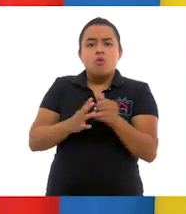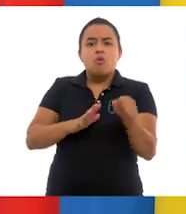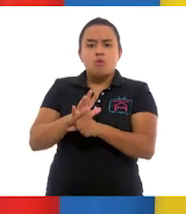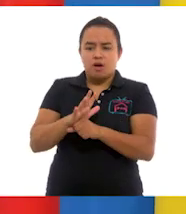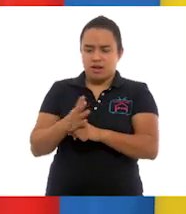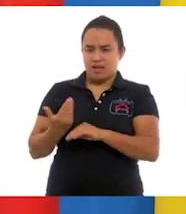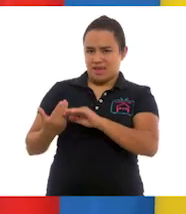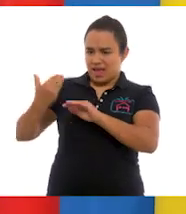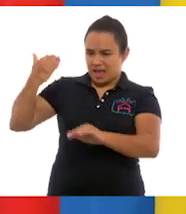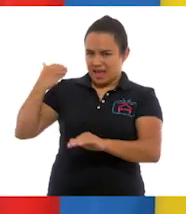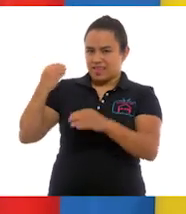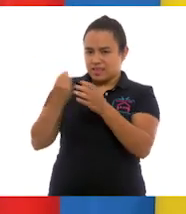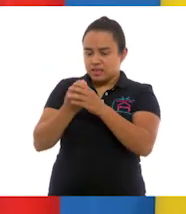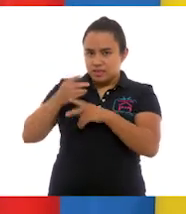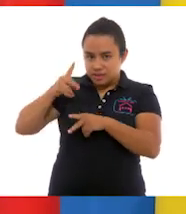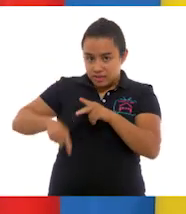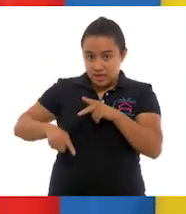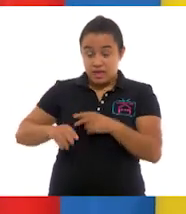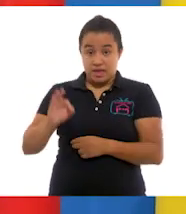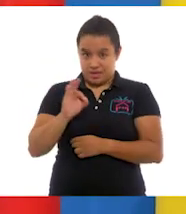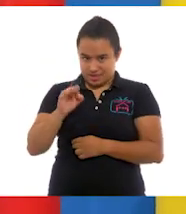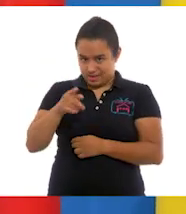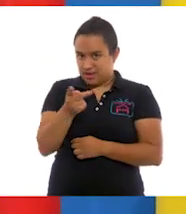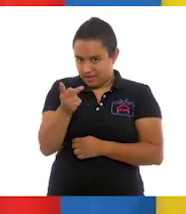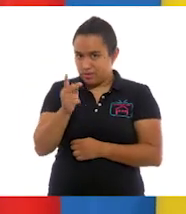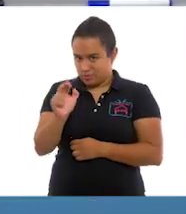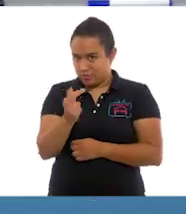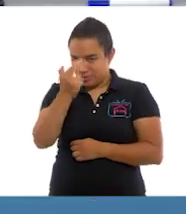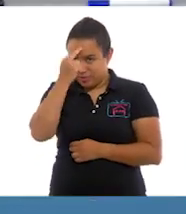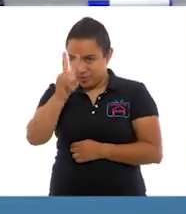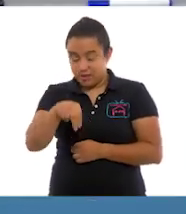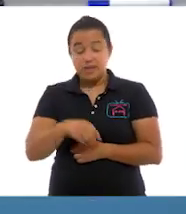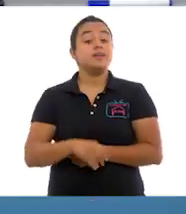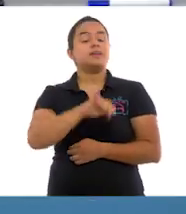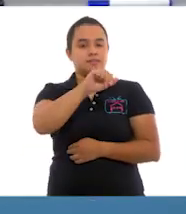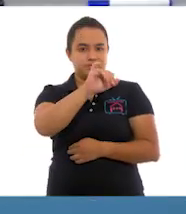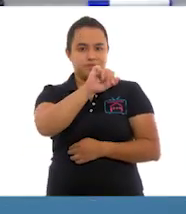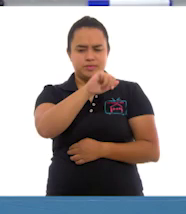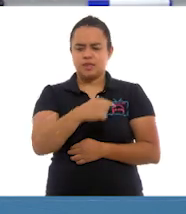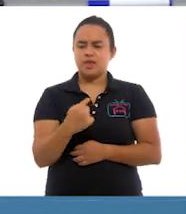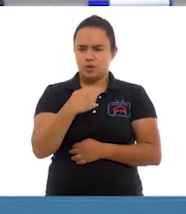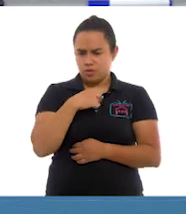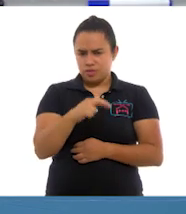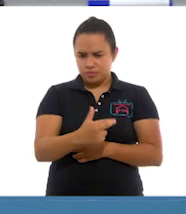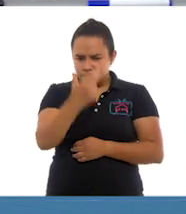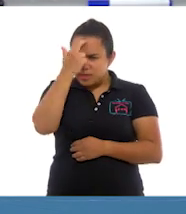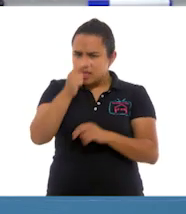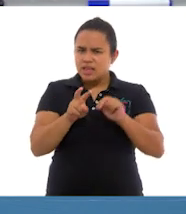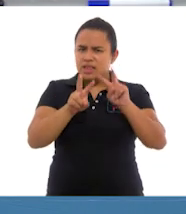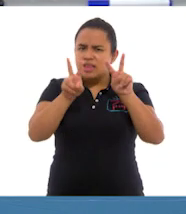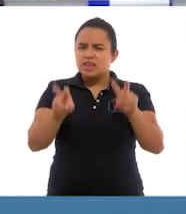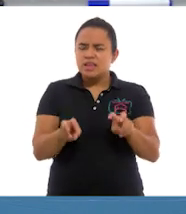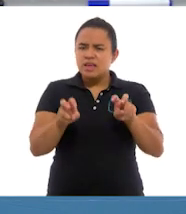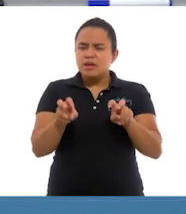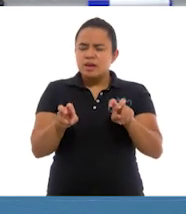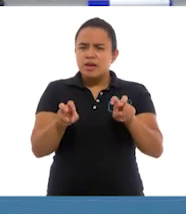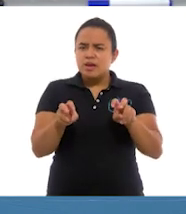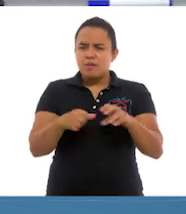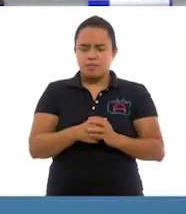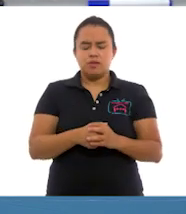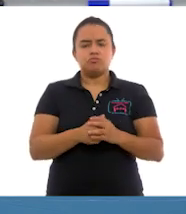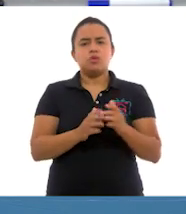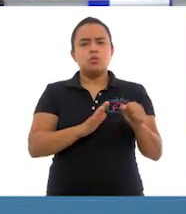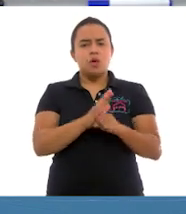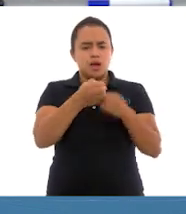vimos en la sesión anterior. Seguro que lo recuerdan, ¿verdad? Ajá. Sí, yo la vi. Y hablaron de algunas causas de la